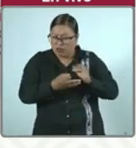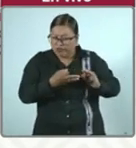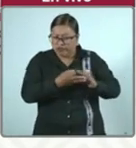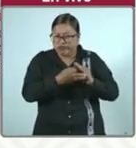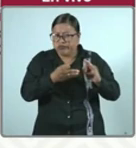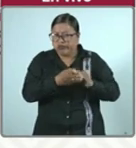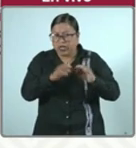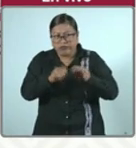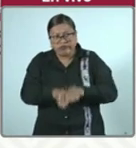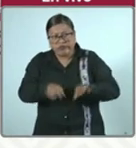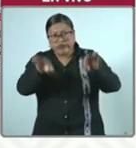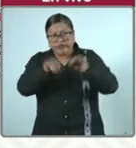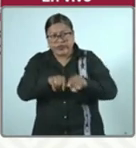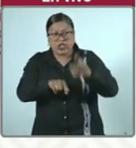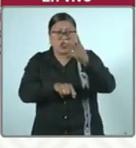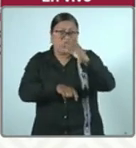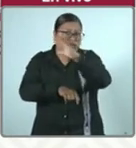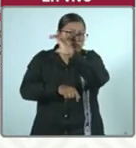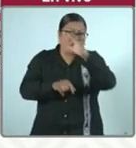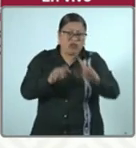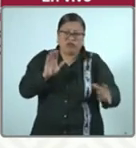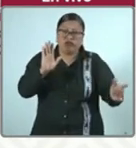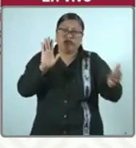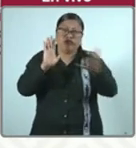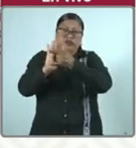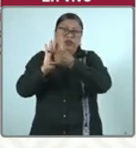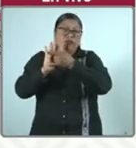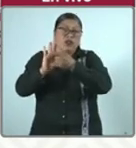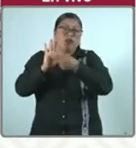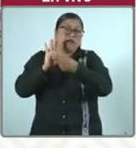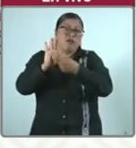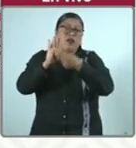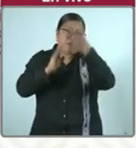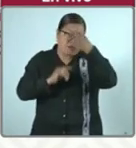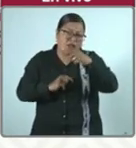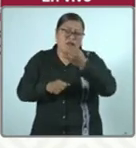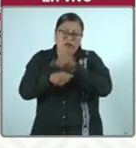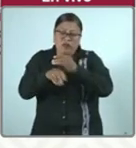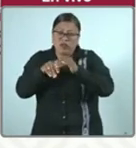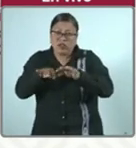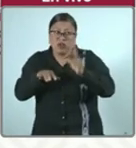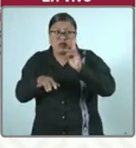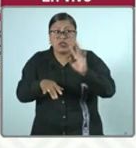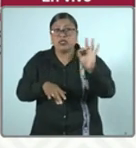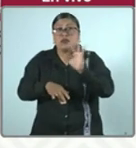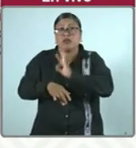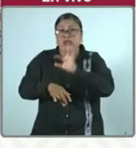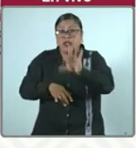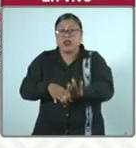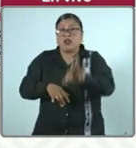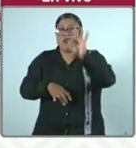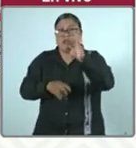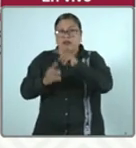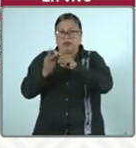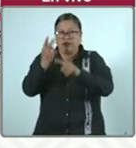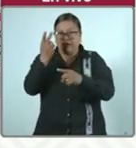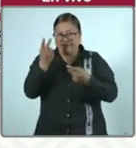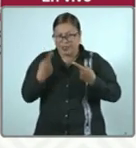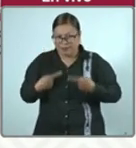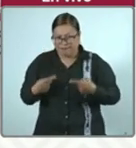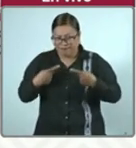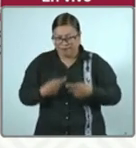estado estas dos cédulas de búsqueda, con la finalidad de obtener alguna información que nos permita localizar a estas dos personas.